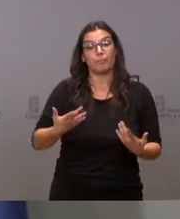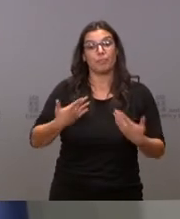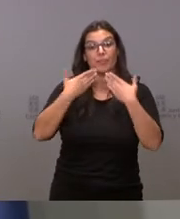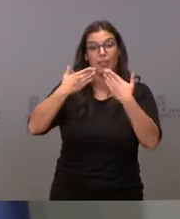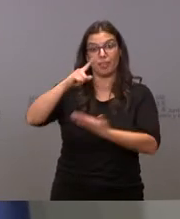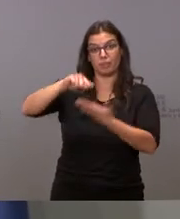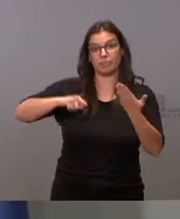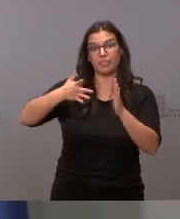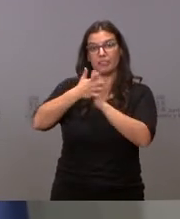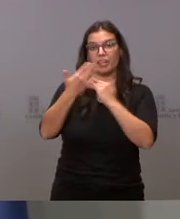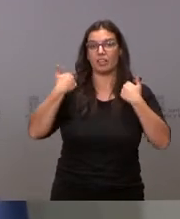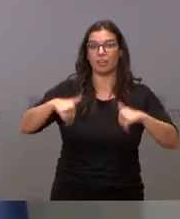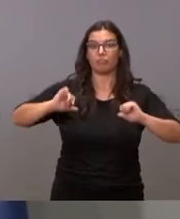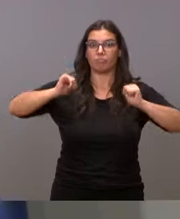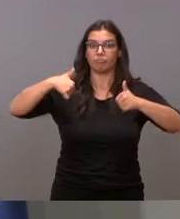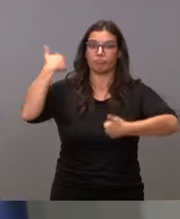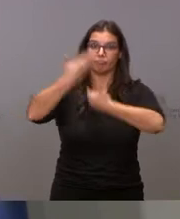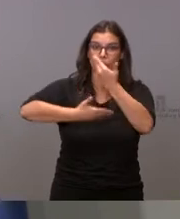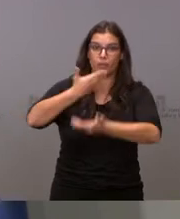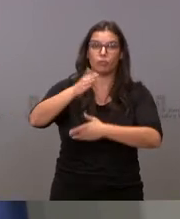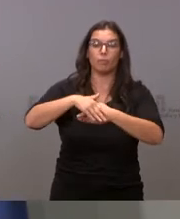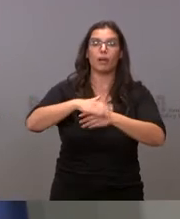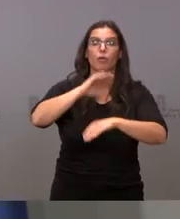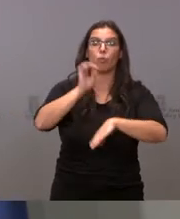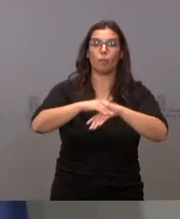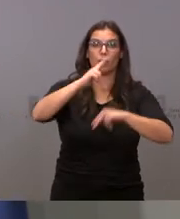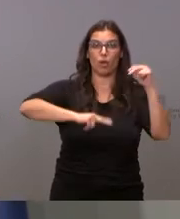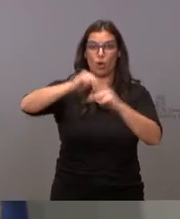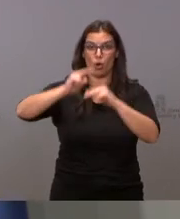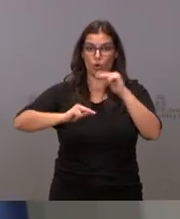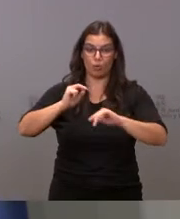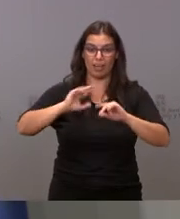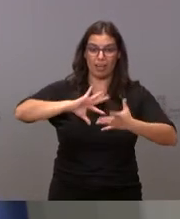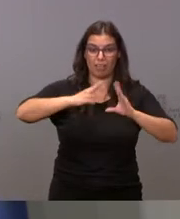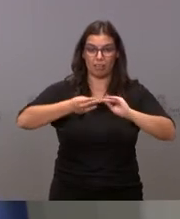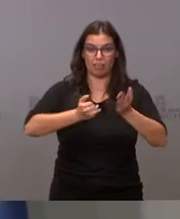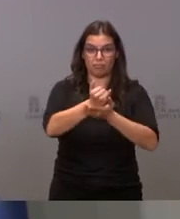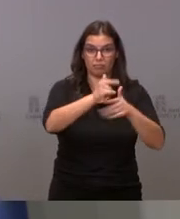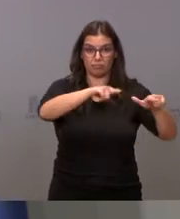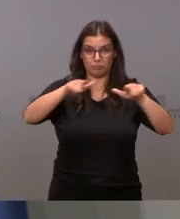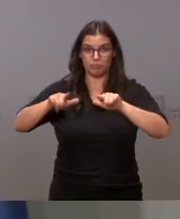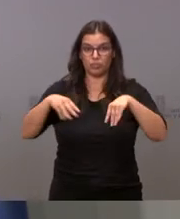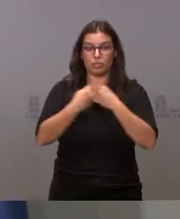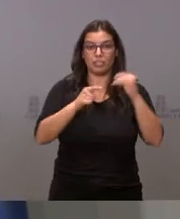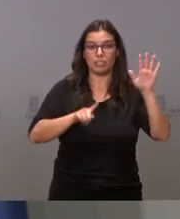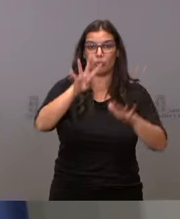habremos iniciado ya, en este momento, procesos de ejecución de obras de infraestructura rural en un total de 64